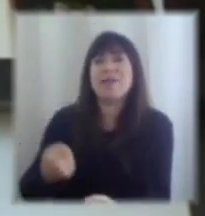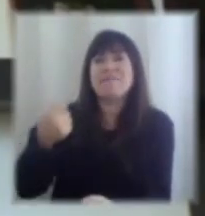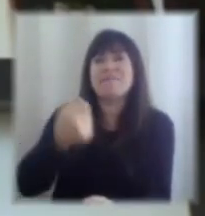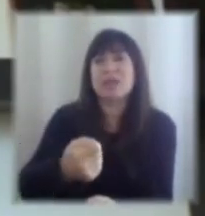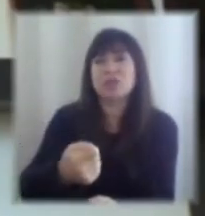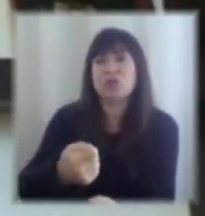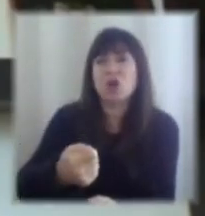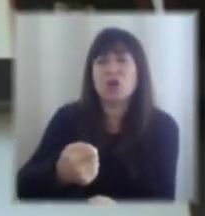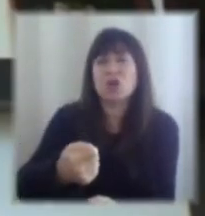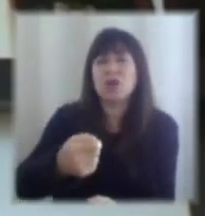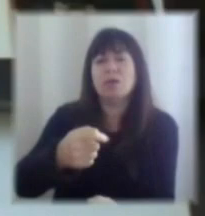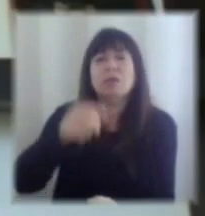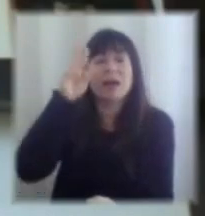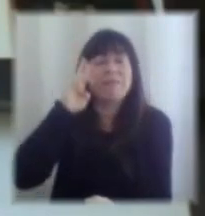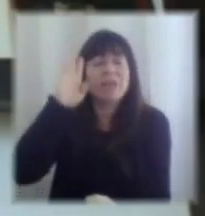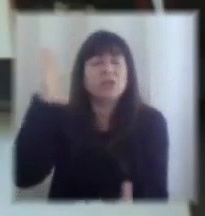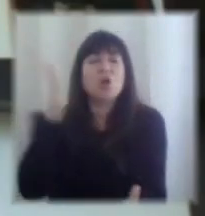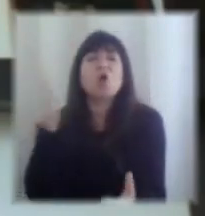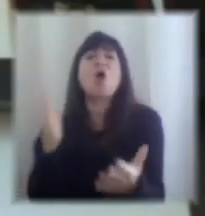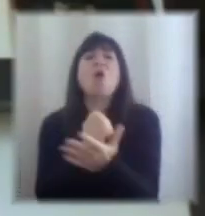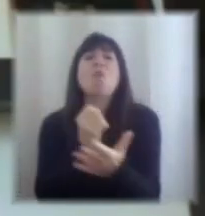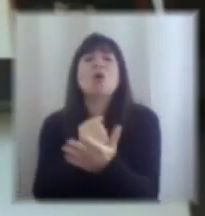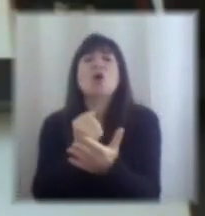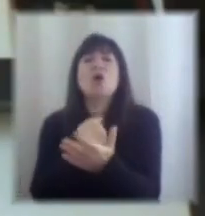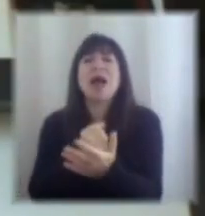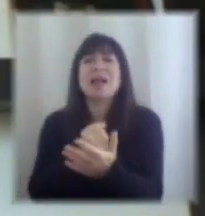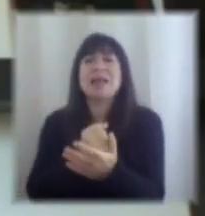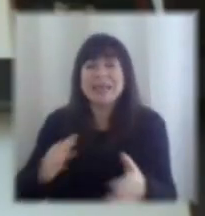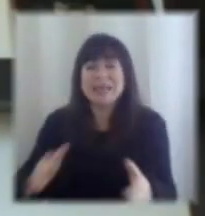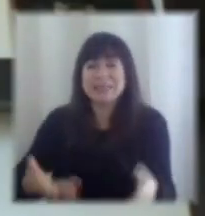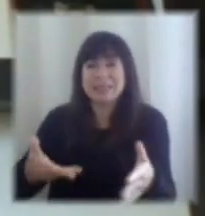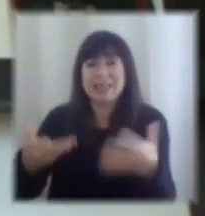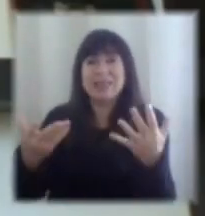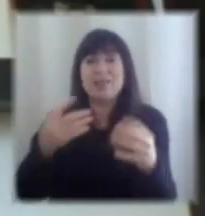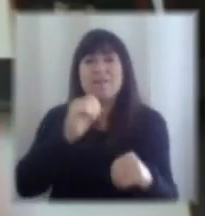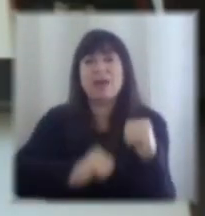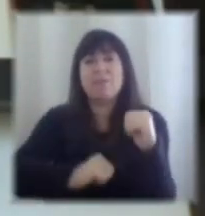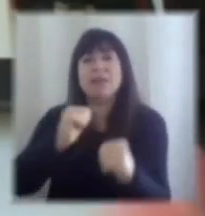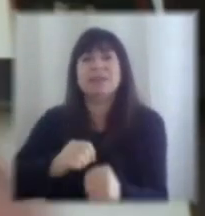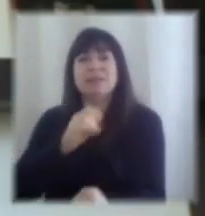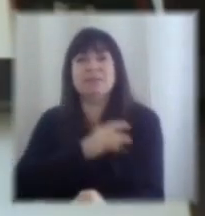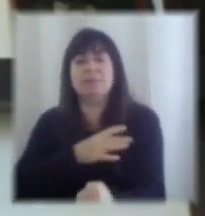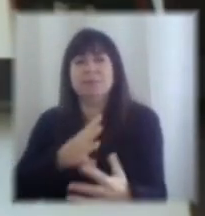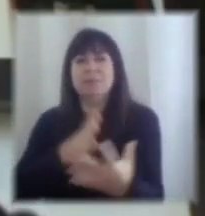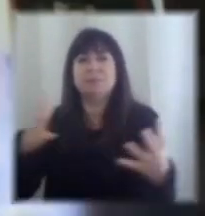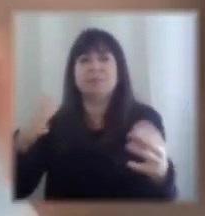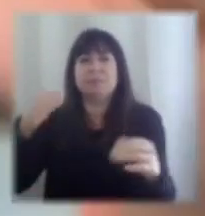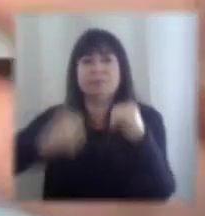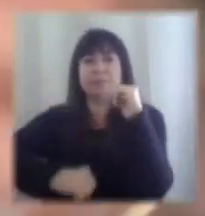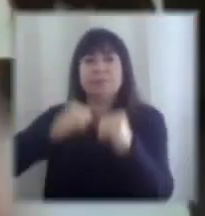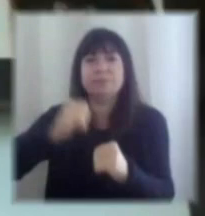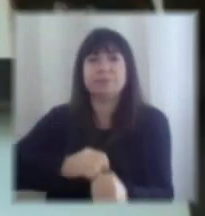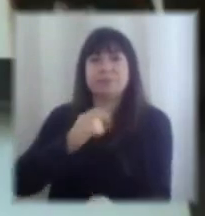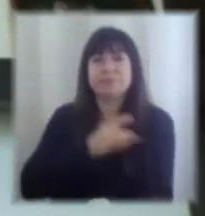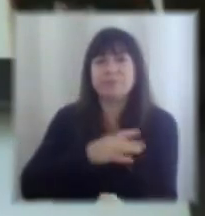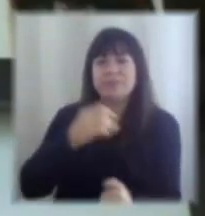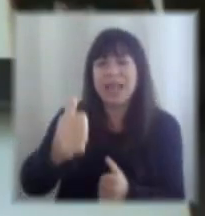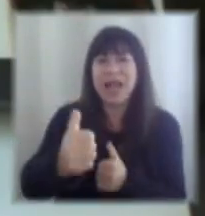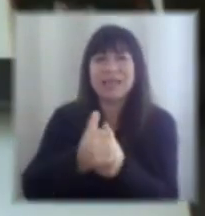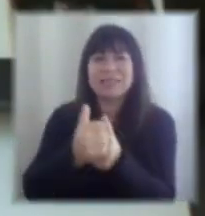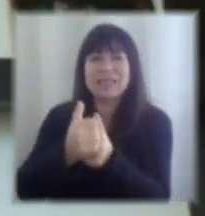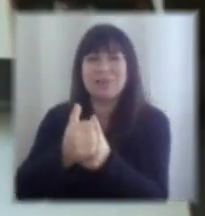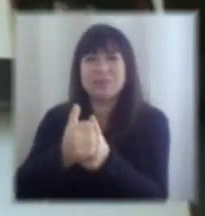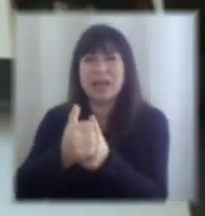hacer la misma reflexión digamos cómo lograr que se incentive por decirlo que las empresas chilenas y las grandes industrias chilenas se acerquen a la frontera de la